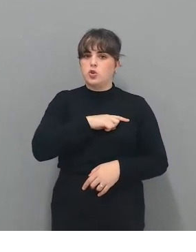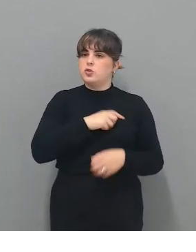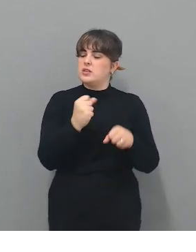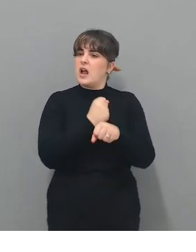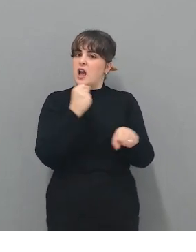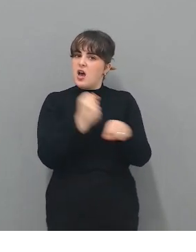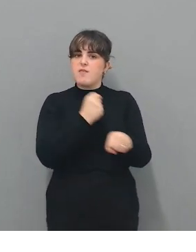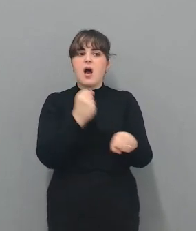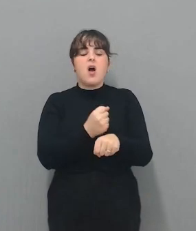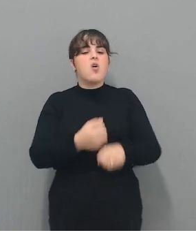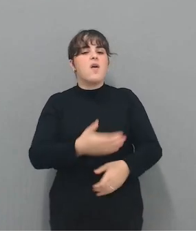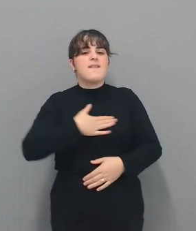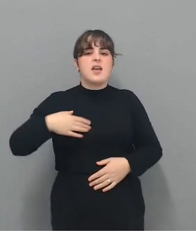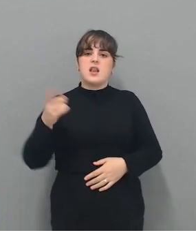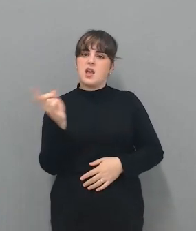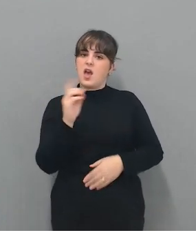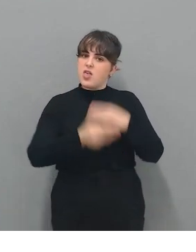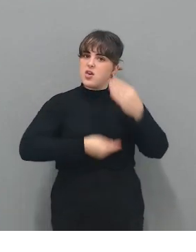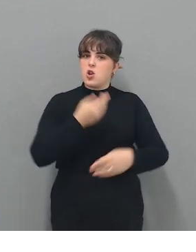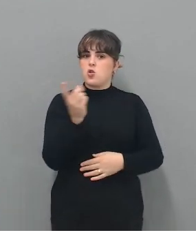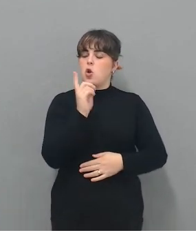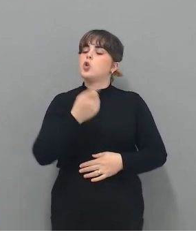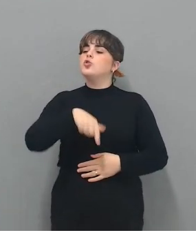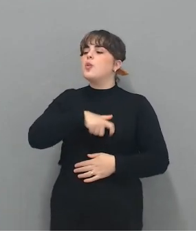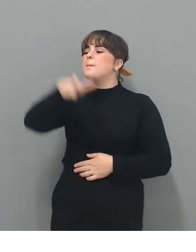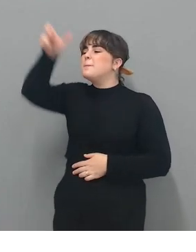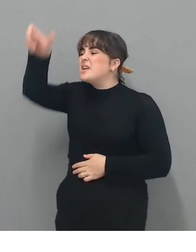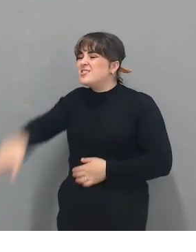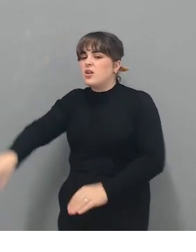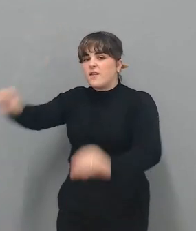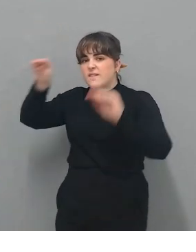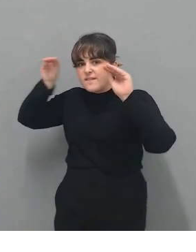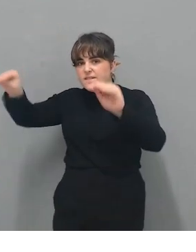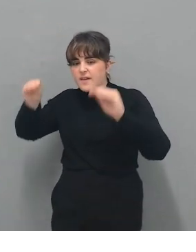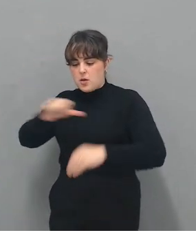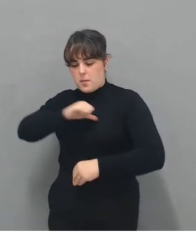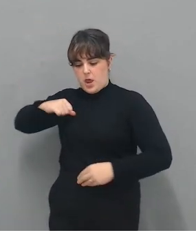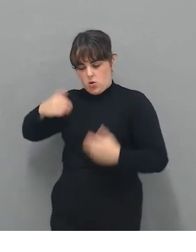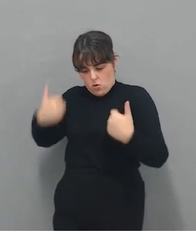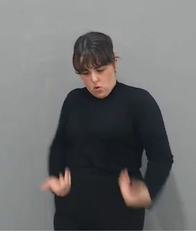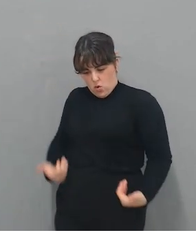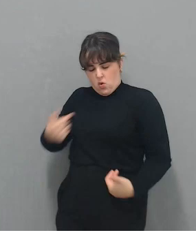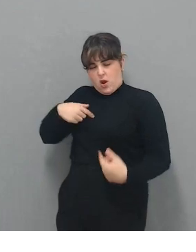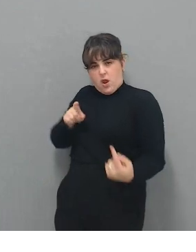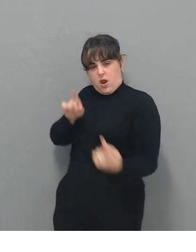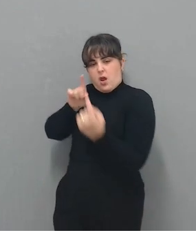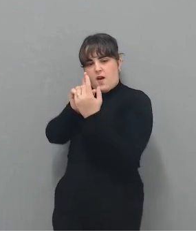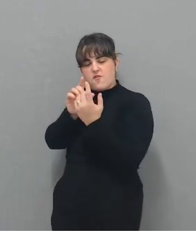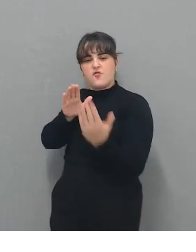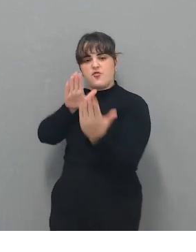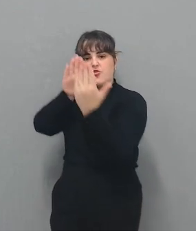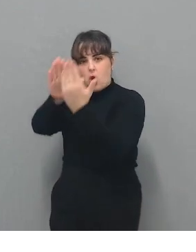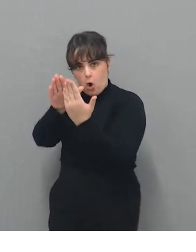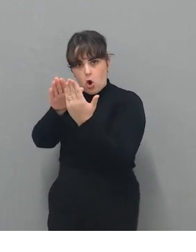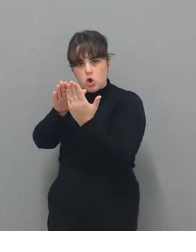formar a esas personas para que sepan afrontar personalmente y de forma unilateral esa